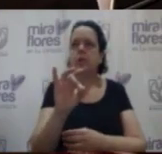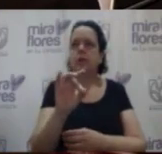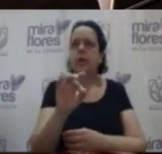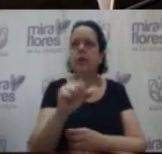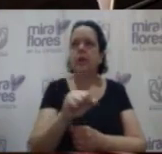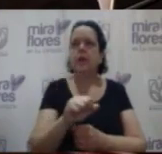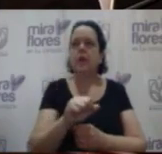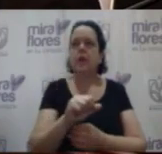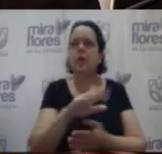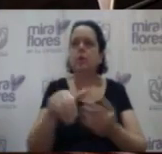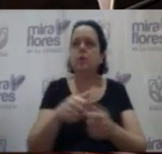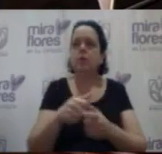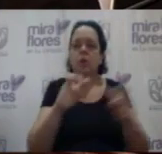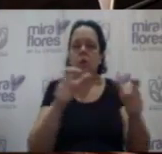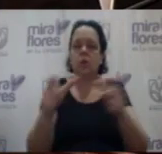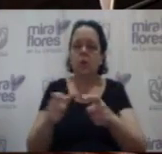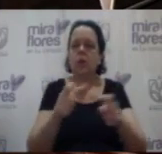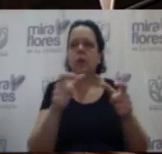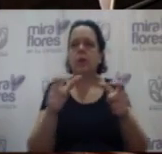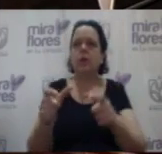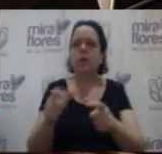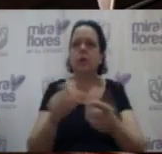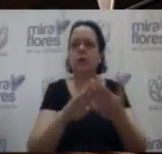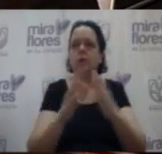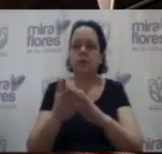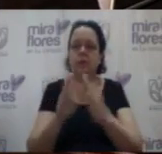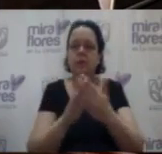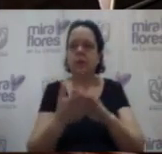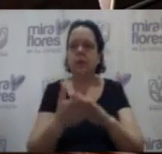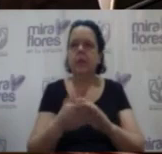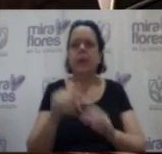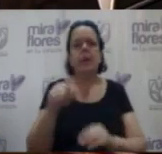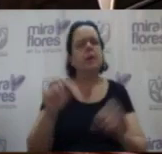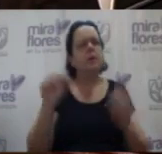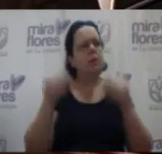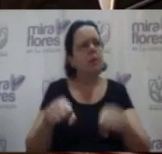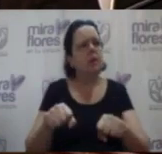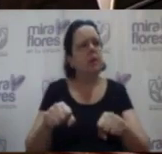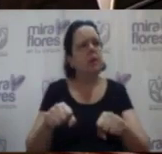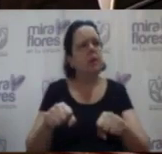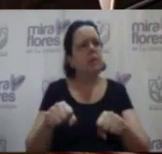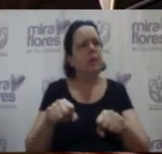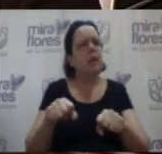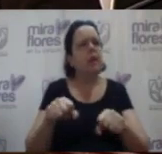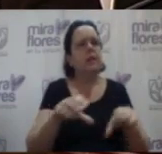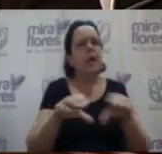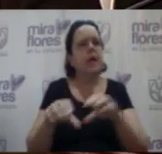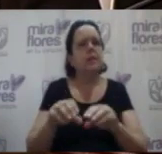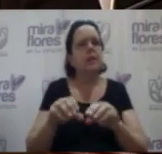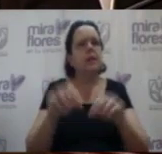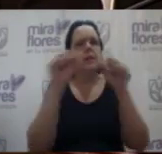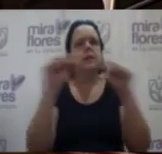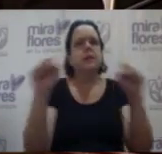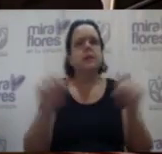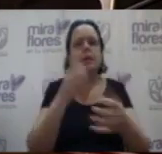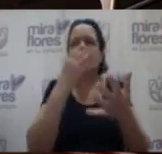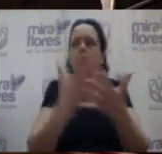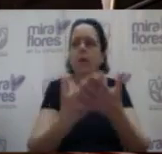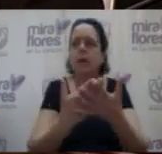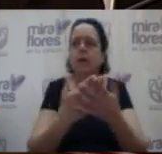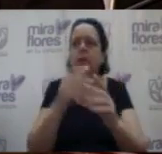la seguridad ciudadana que constantemente se para renovando, se ha visto la posibilidad de implementar un buen sistema de drones para que